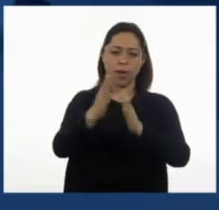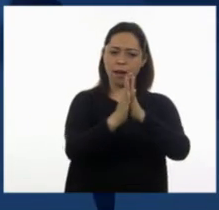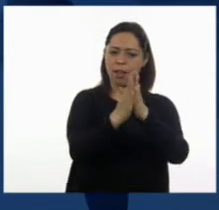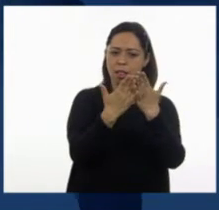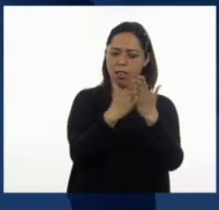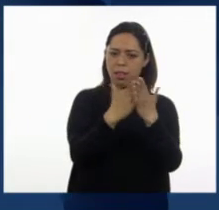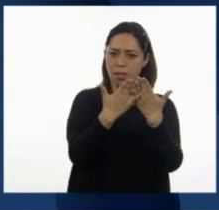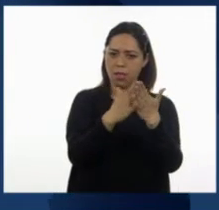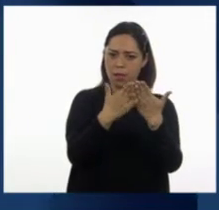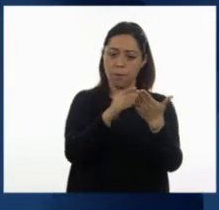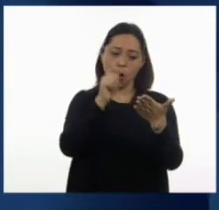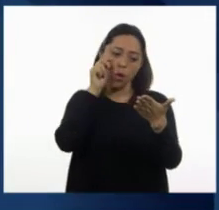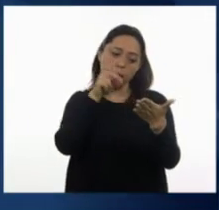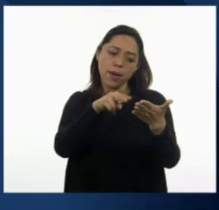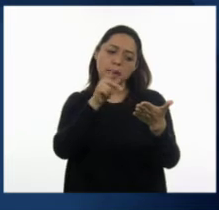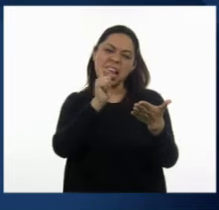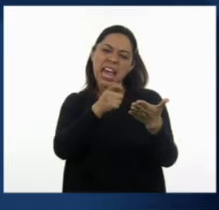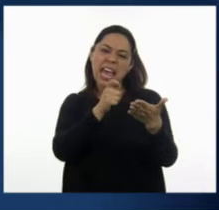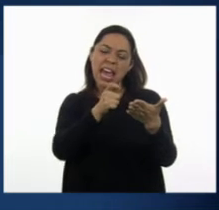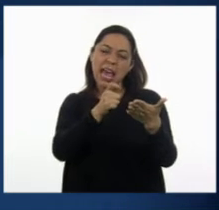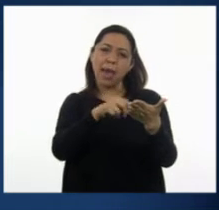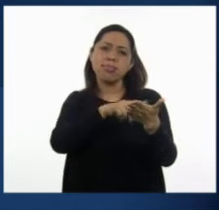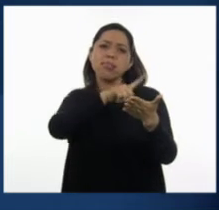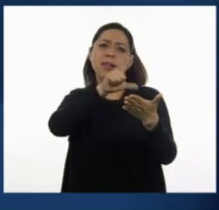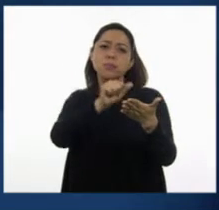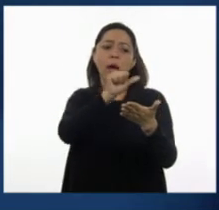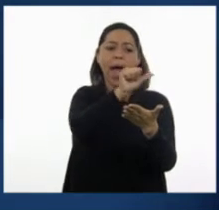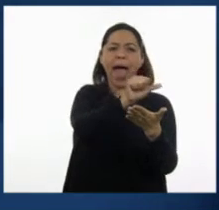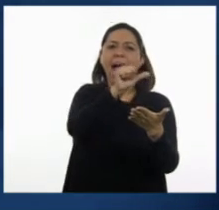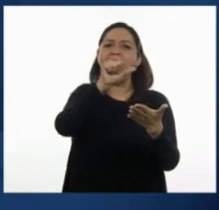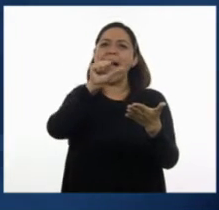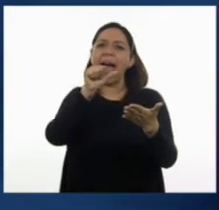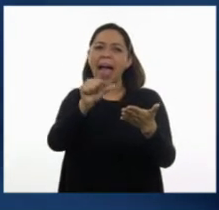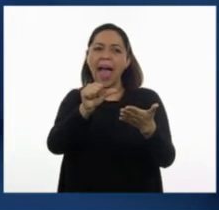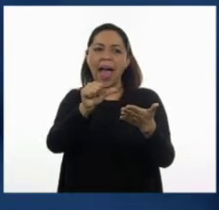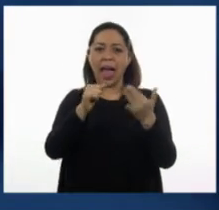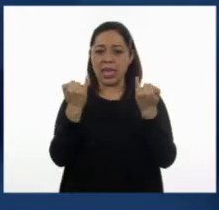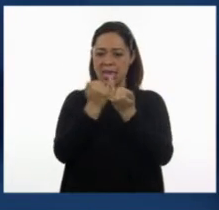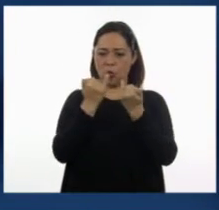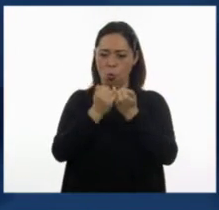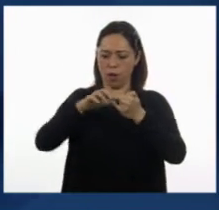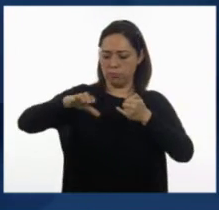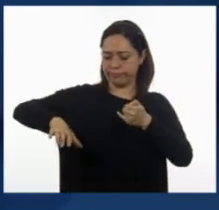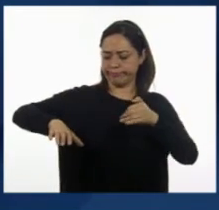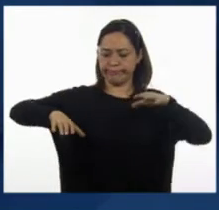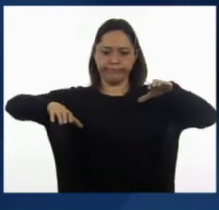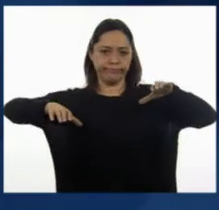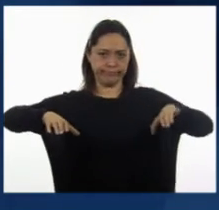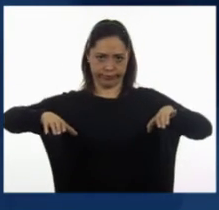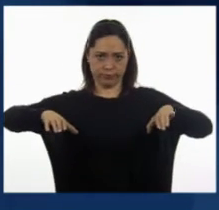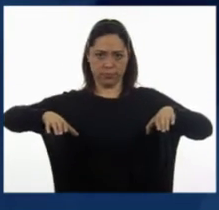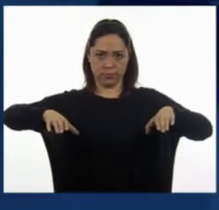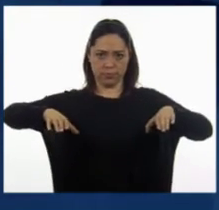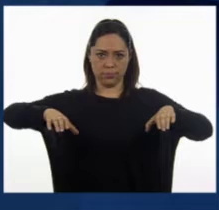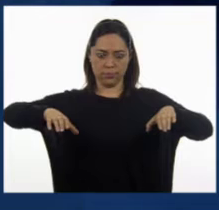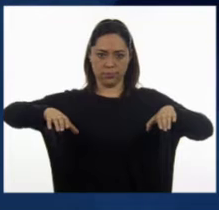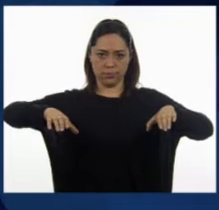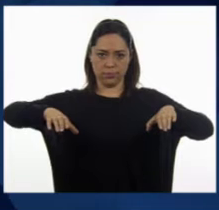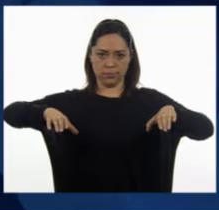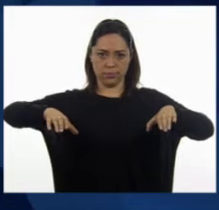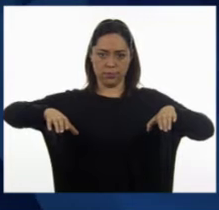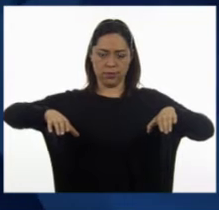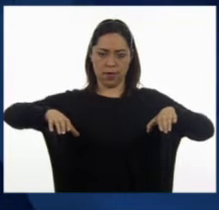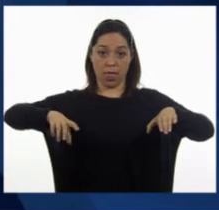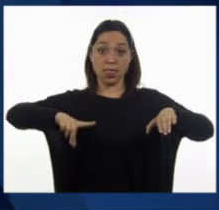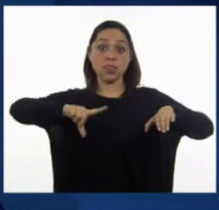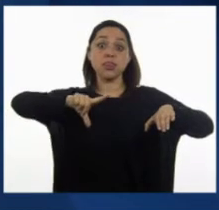chicos en casa que está preferente doble A al mismo nivel. Sí. Luego tenemos